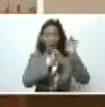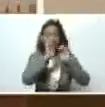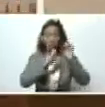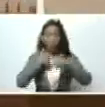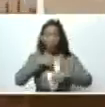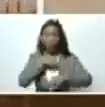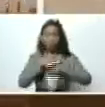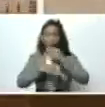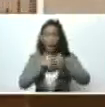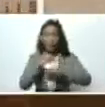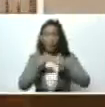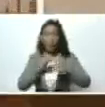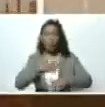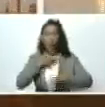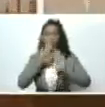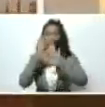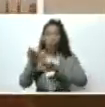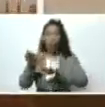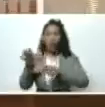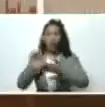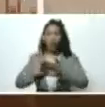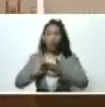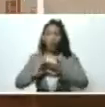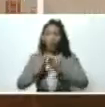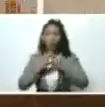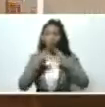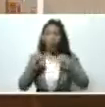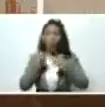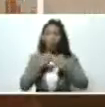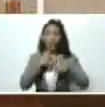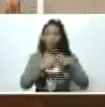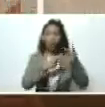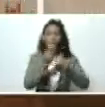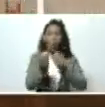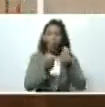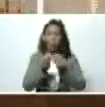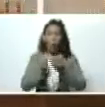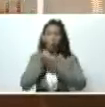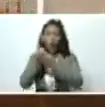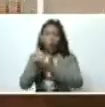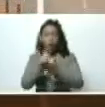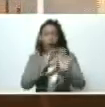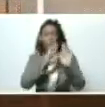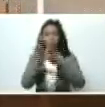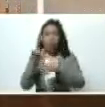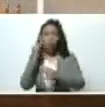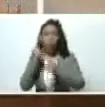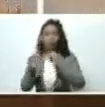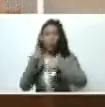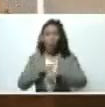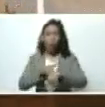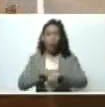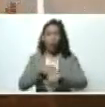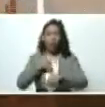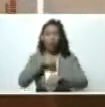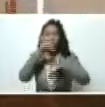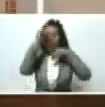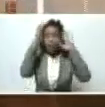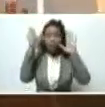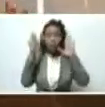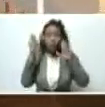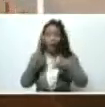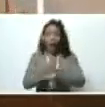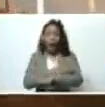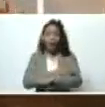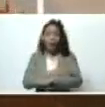poder apoyarlos, para que recuperen su capacidad productiva, a pesar de lo que ha ocurrido en las últimas horas, y estamos alerta ante